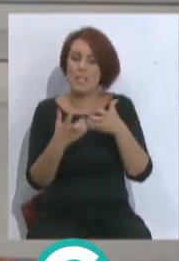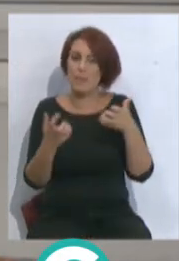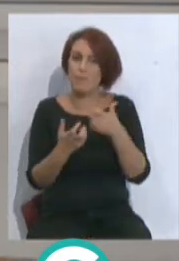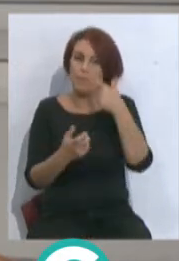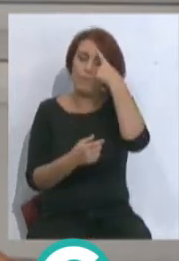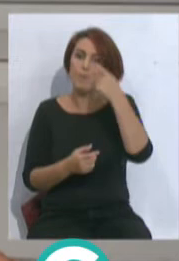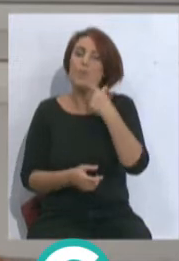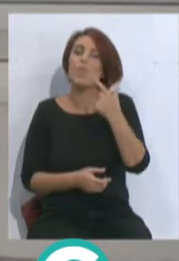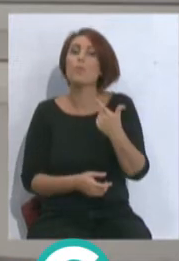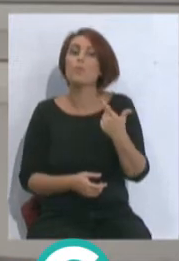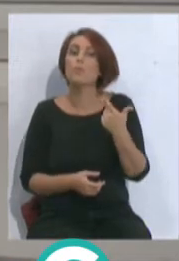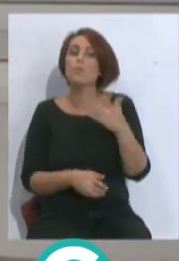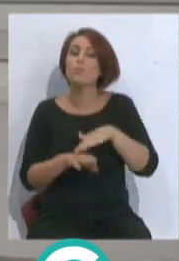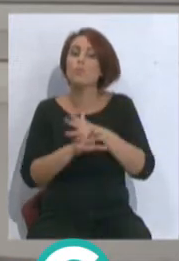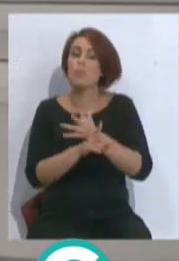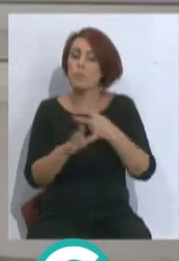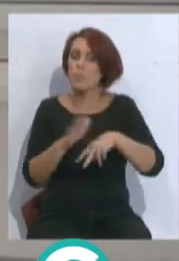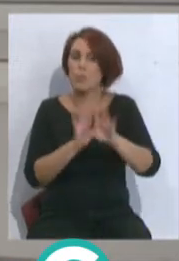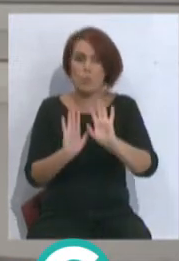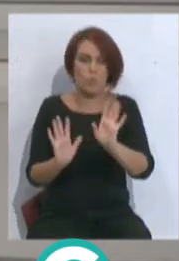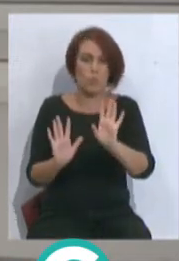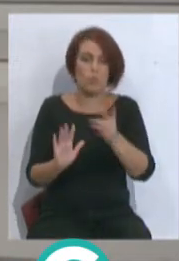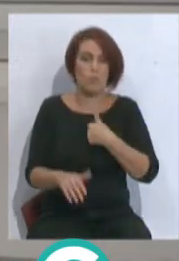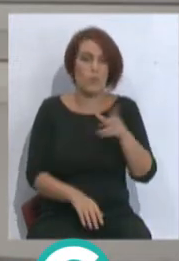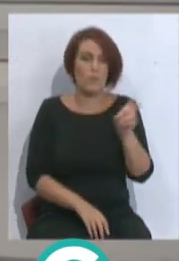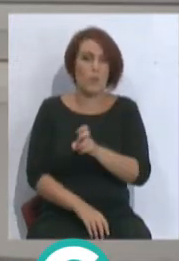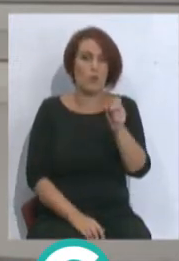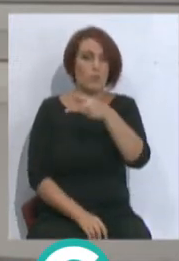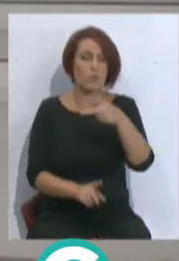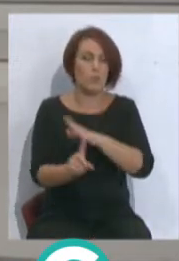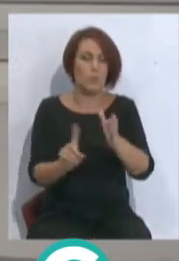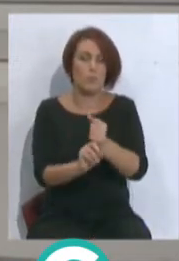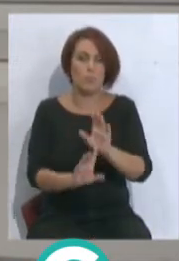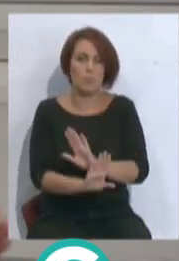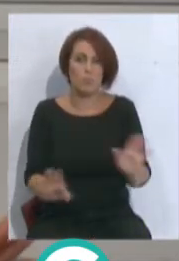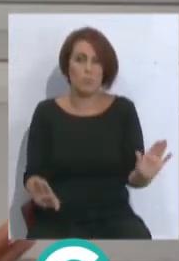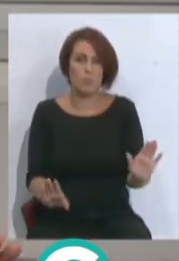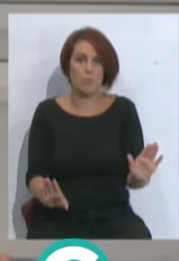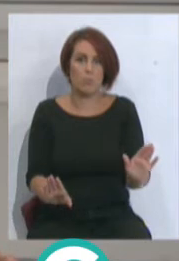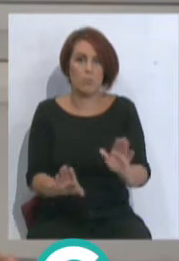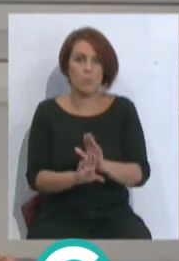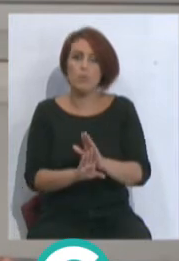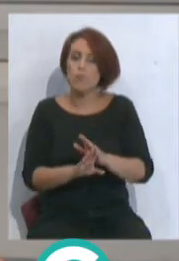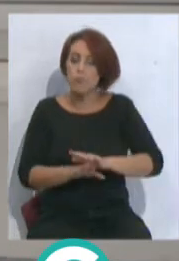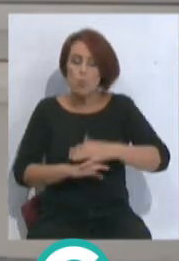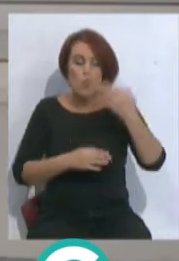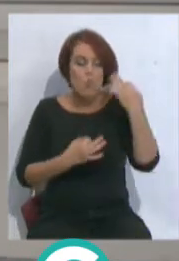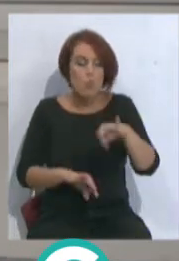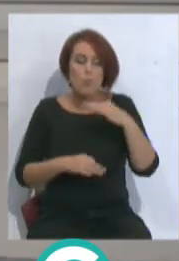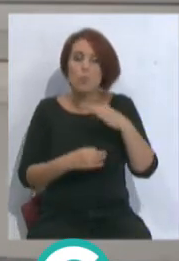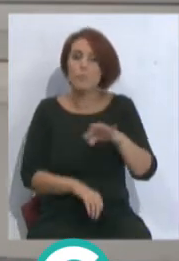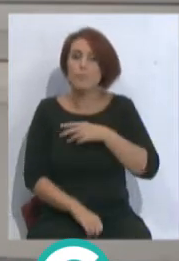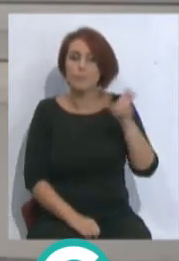llegó, le dijeron, para jugar al fútbol, dice, no, no, no, yo vengo a buscar resultados. Simple y llanamente. Dijo,